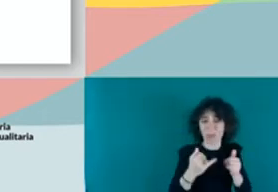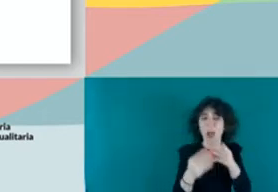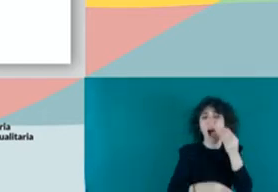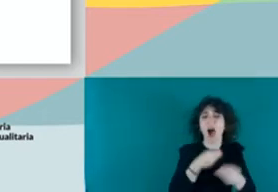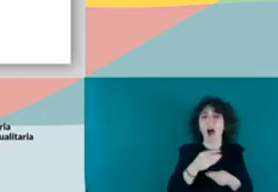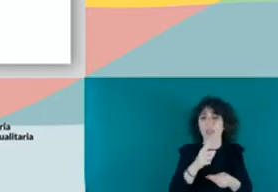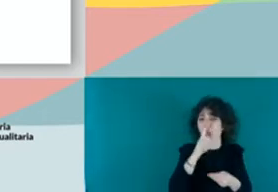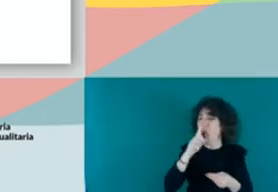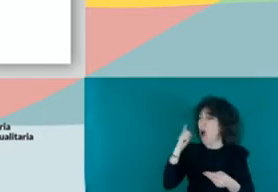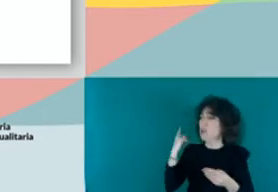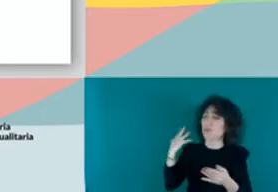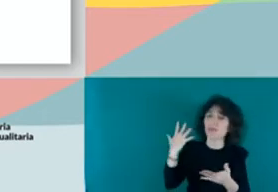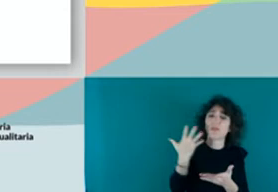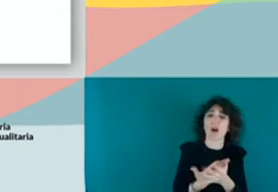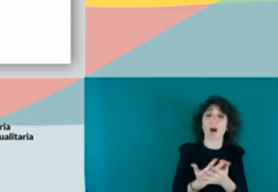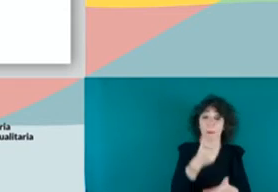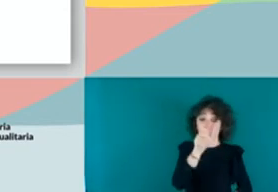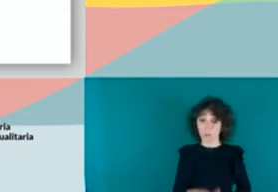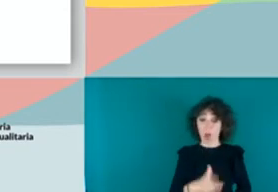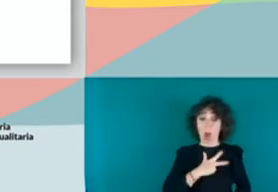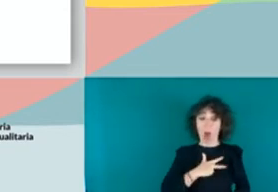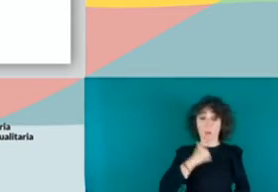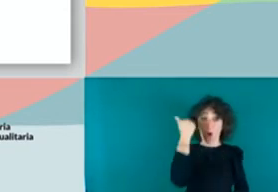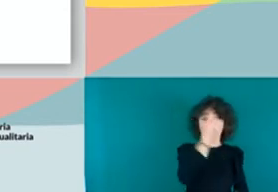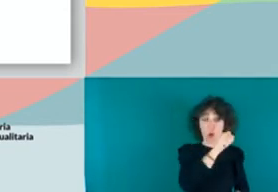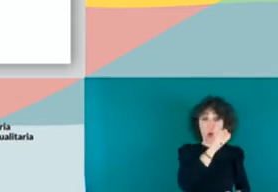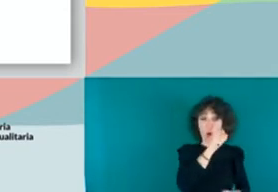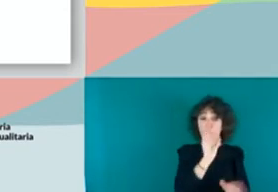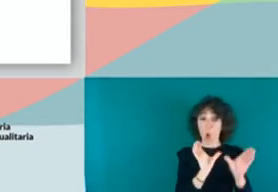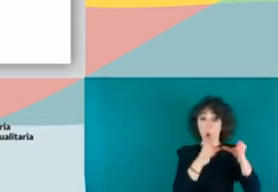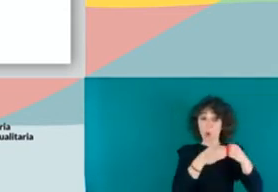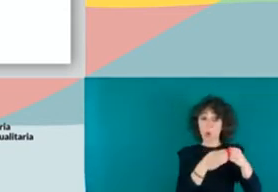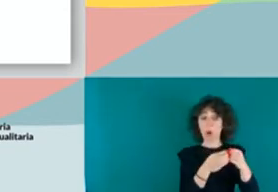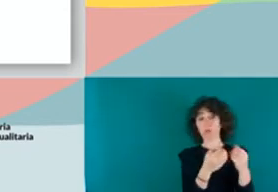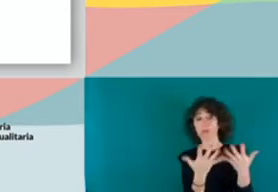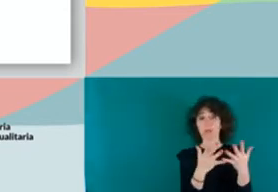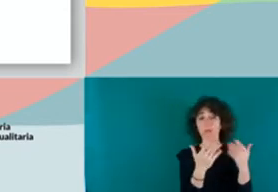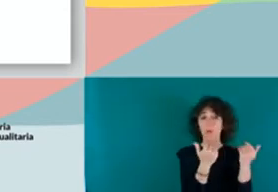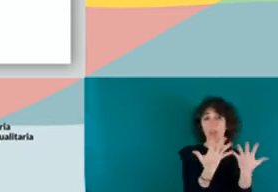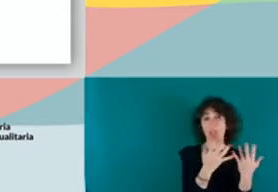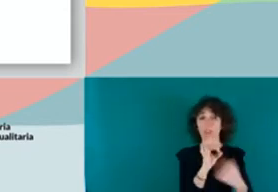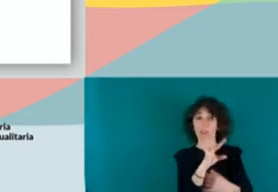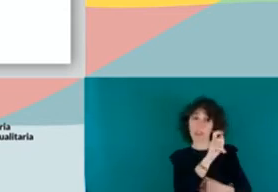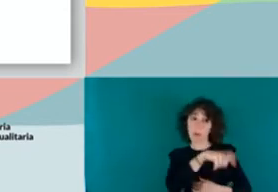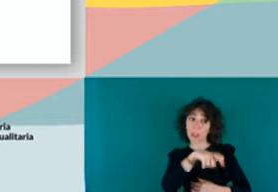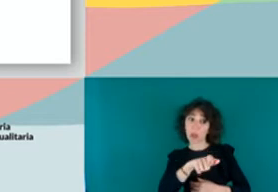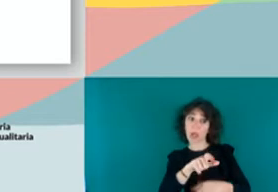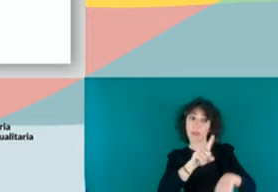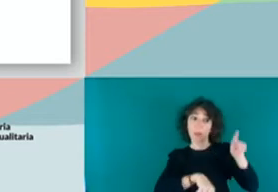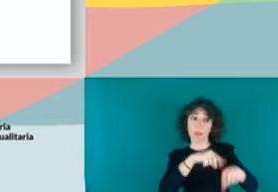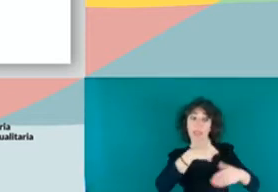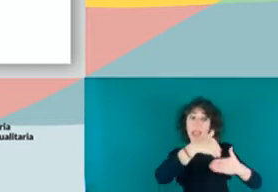año? Pues que un abogado atendía a un grupo de 10, 15 personas, o sea, según el límite que les permitía